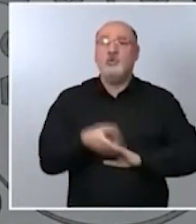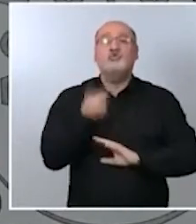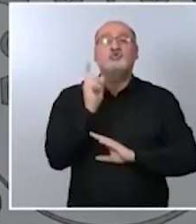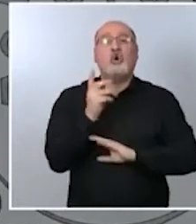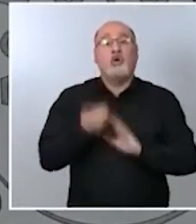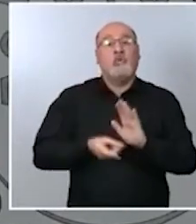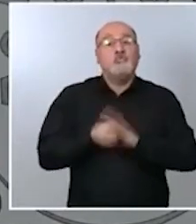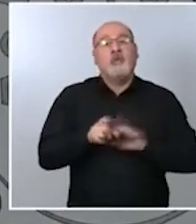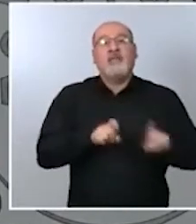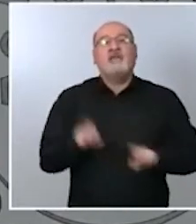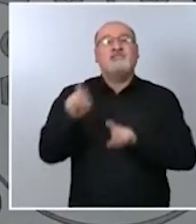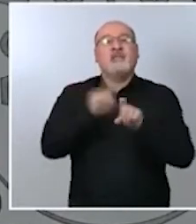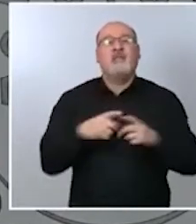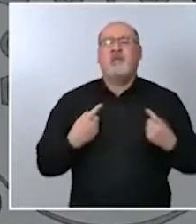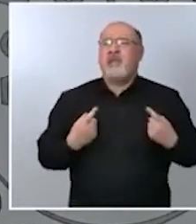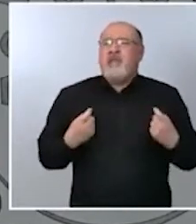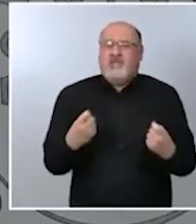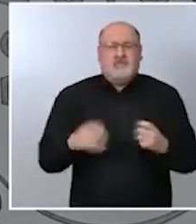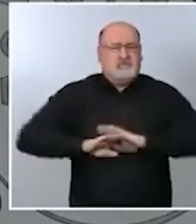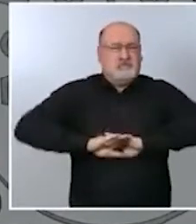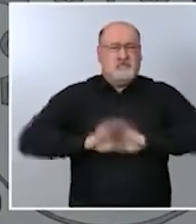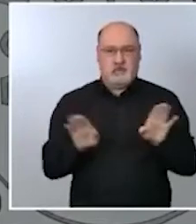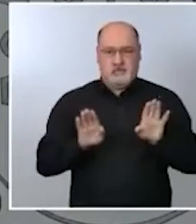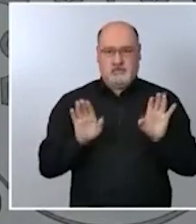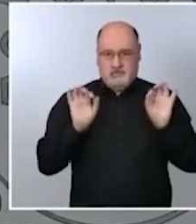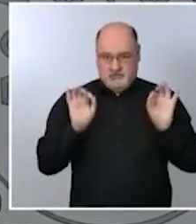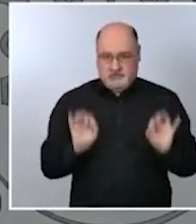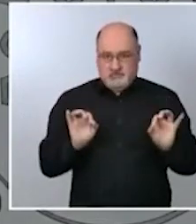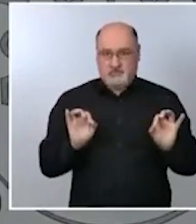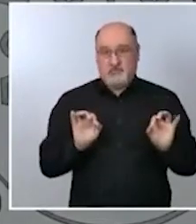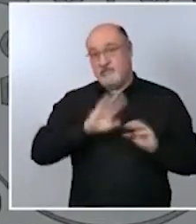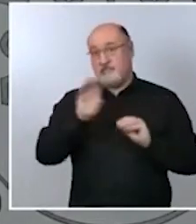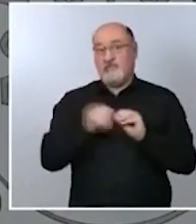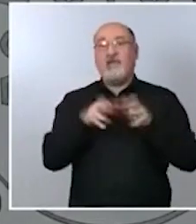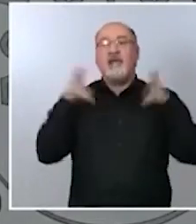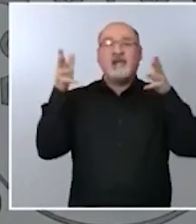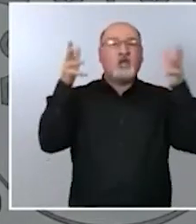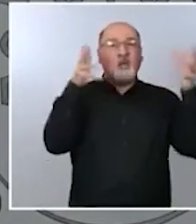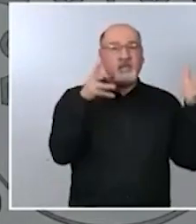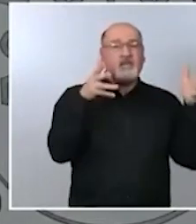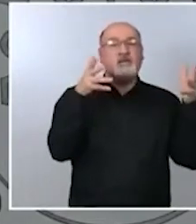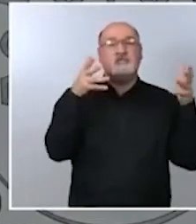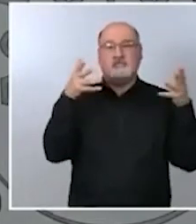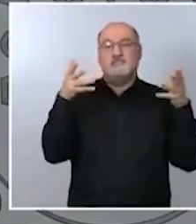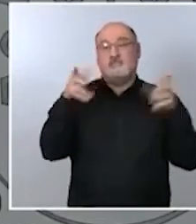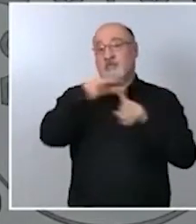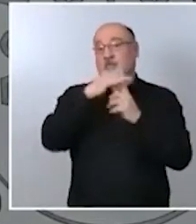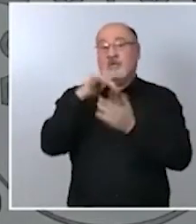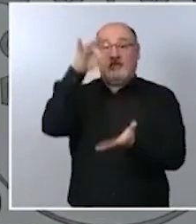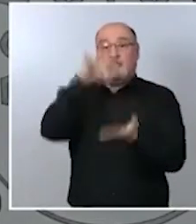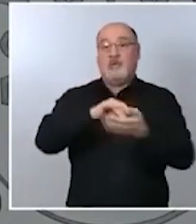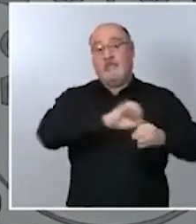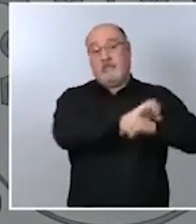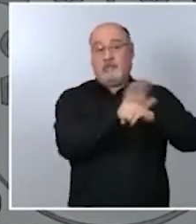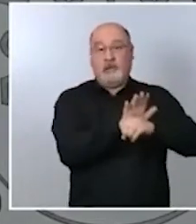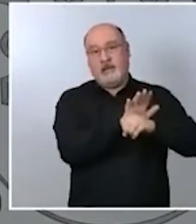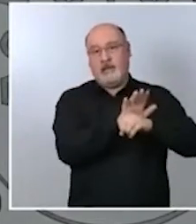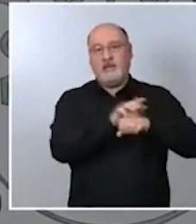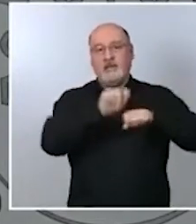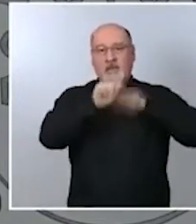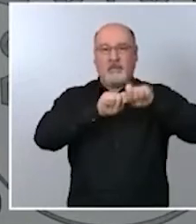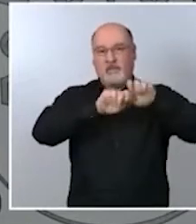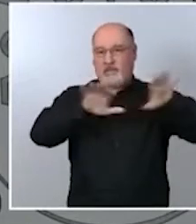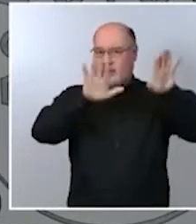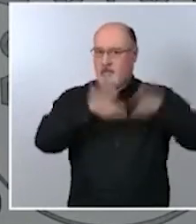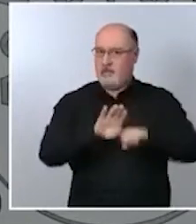este último elemento coincidente también con las recomendaciones que damos para la situación de la pandemia sanitaria evitemos